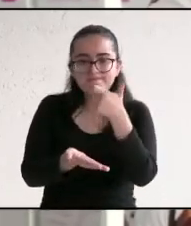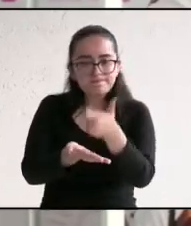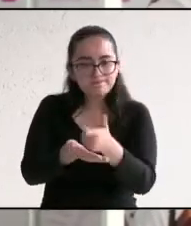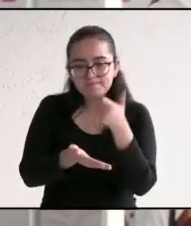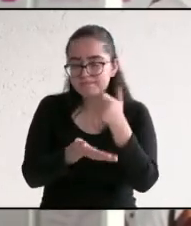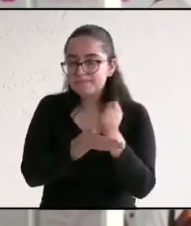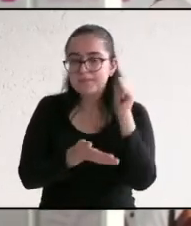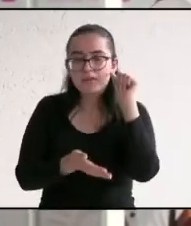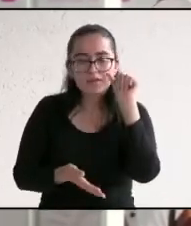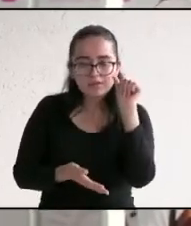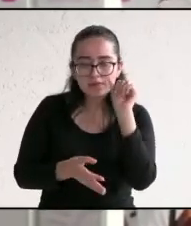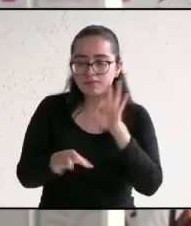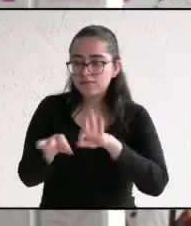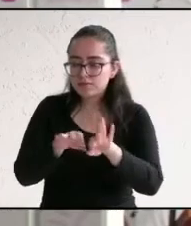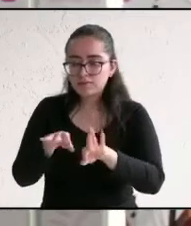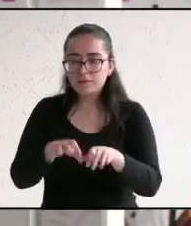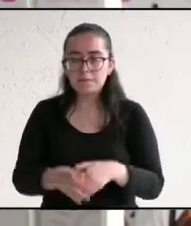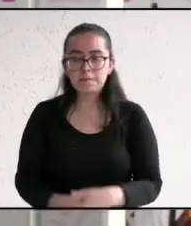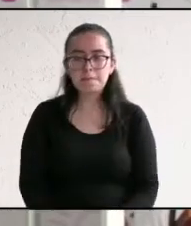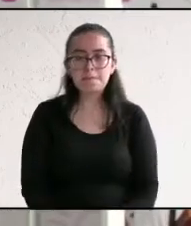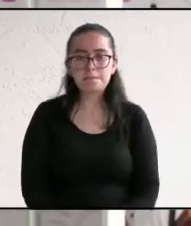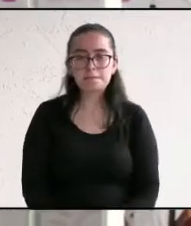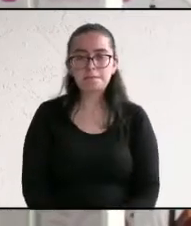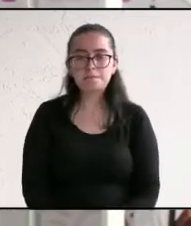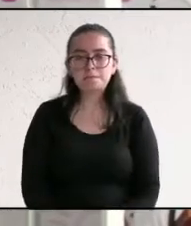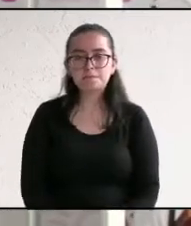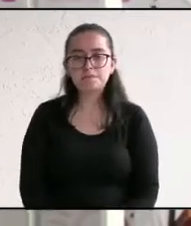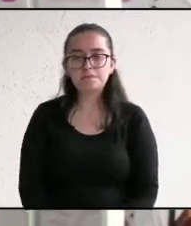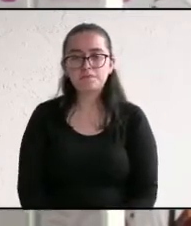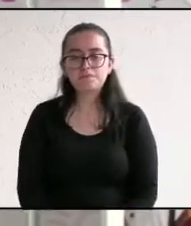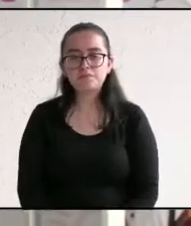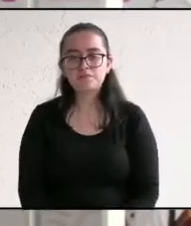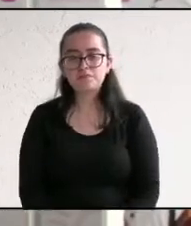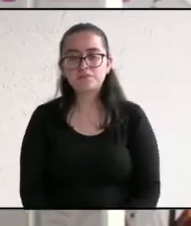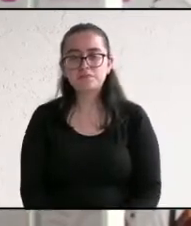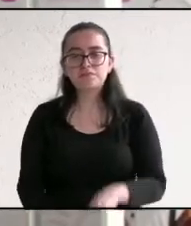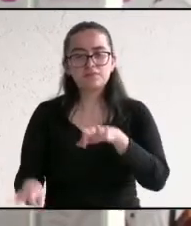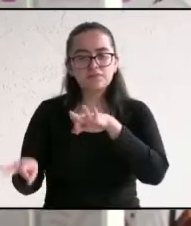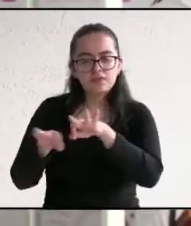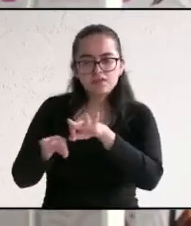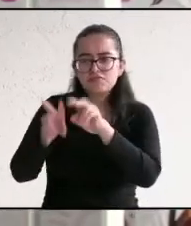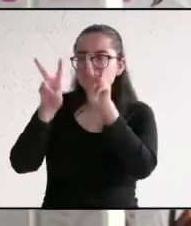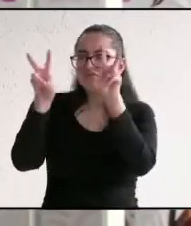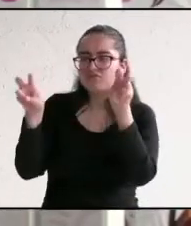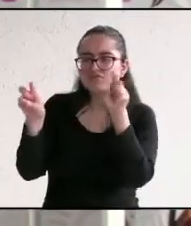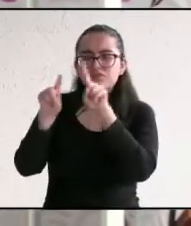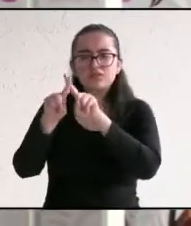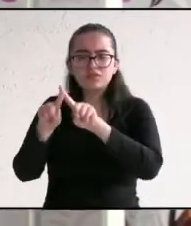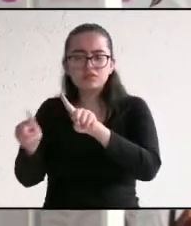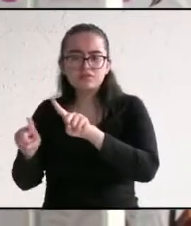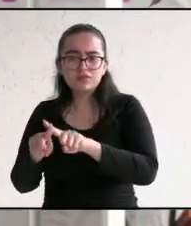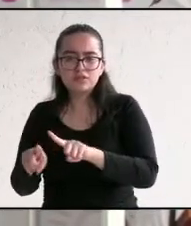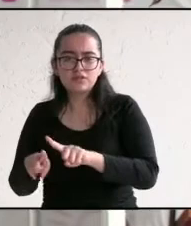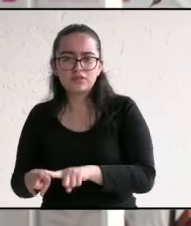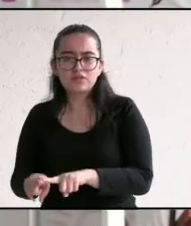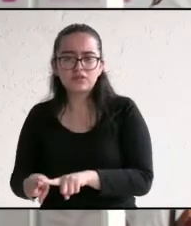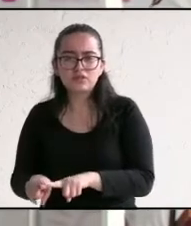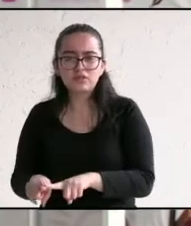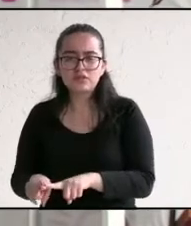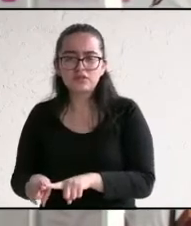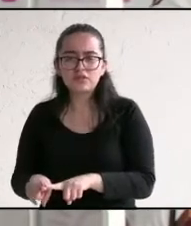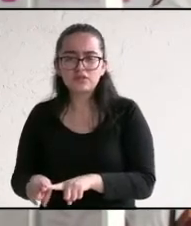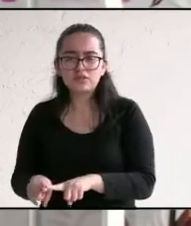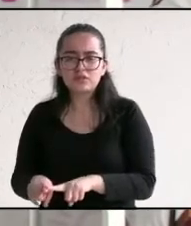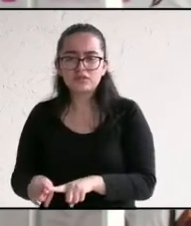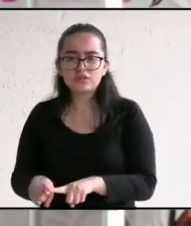casa. Así también seguiremos trabajando en otros temas como el de la creación